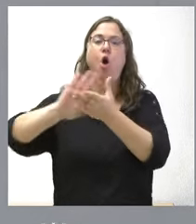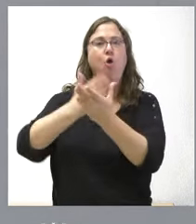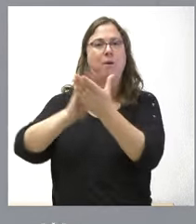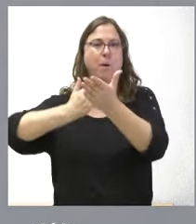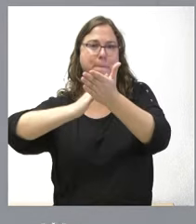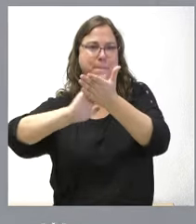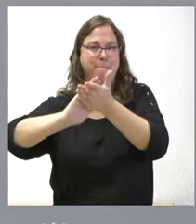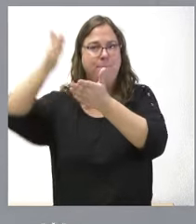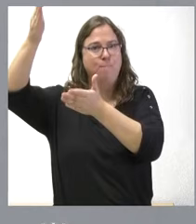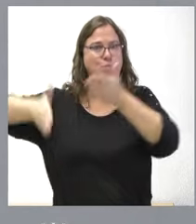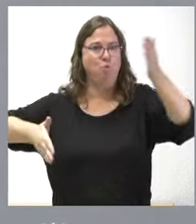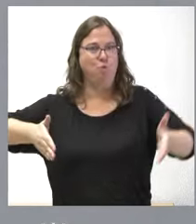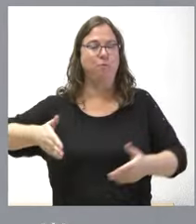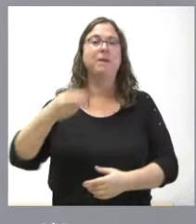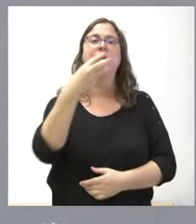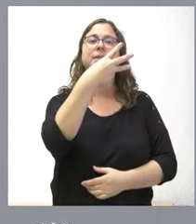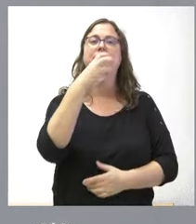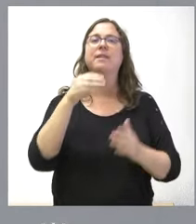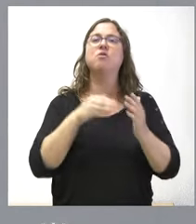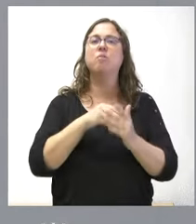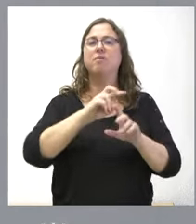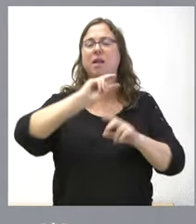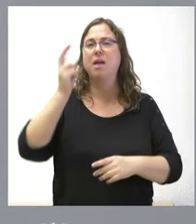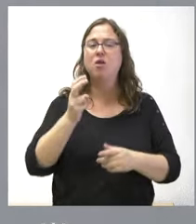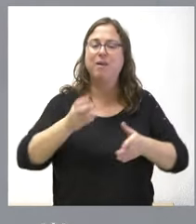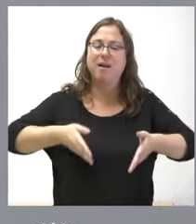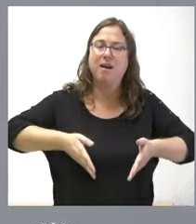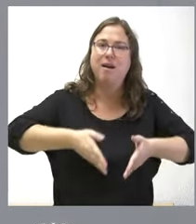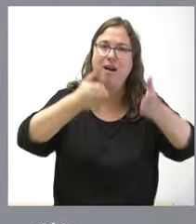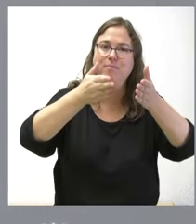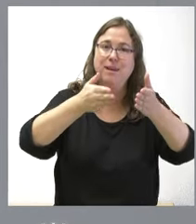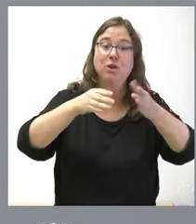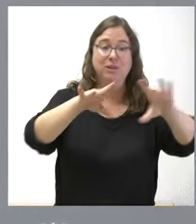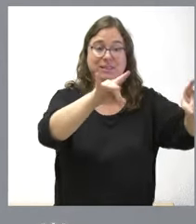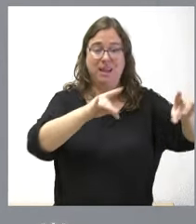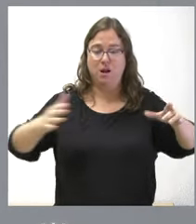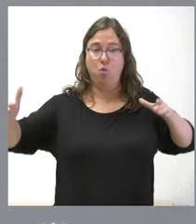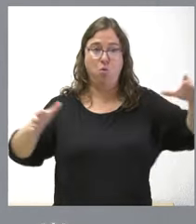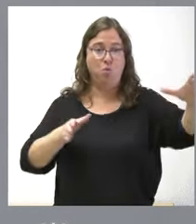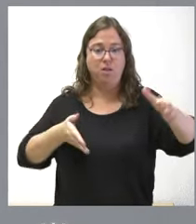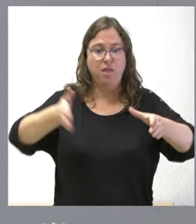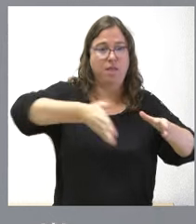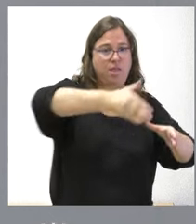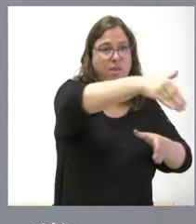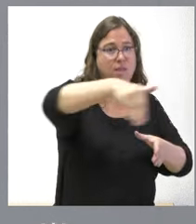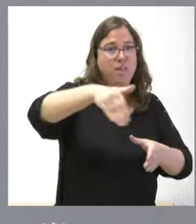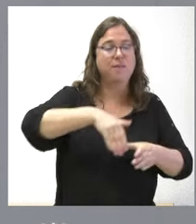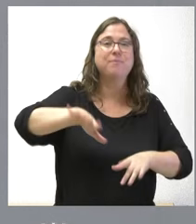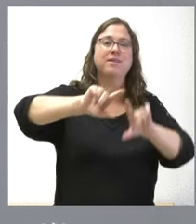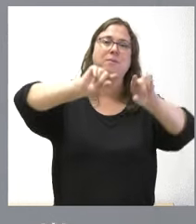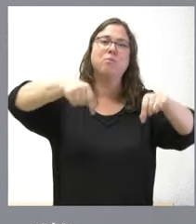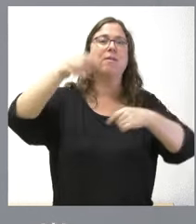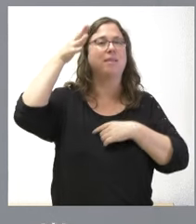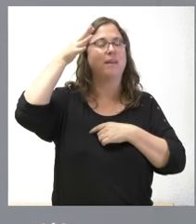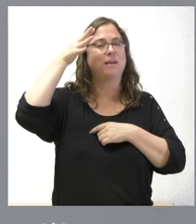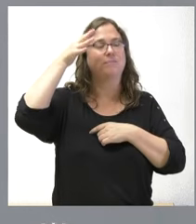300.000 euros para la adecuación de caminos agrícolas en las concentraciones parcelarias de diversos municipios de Salamanca. Se